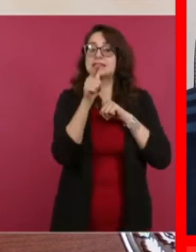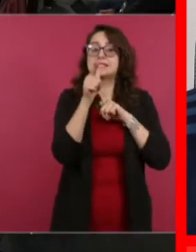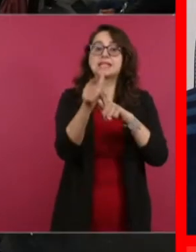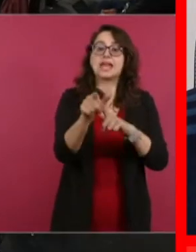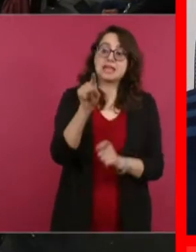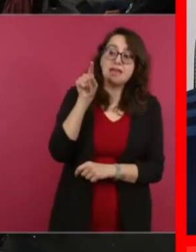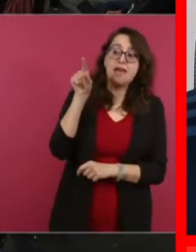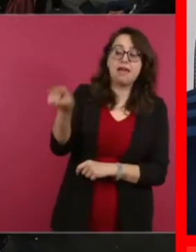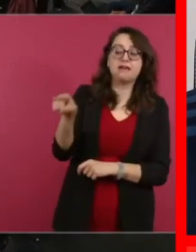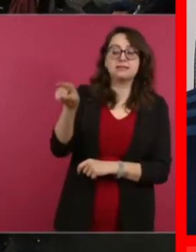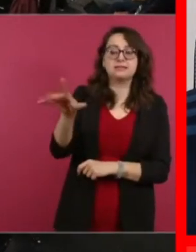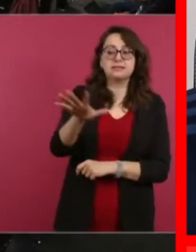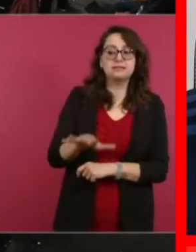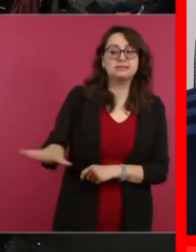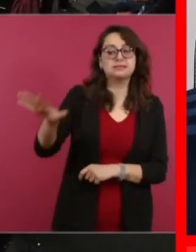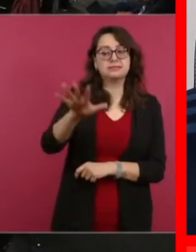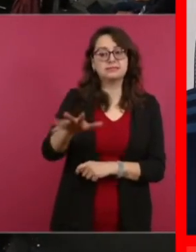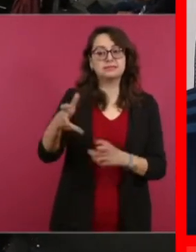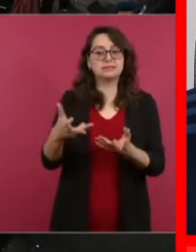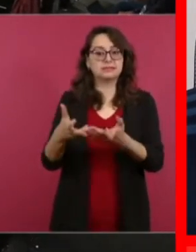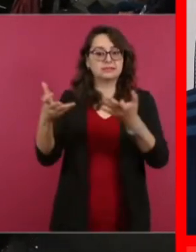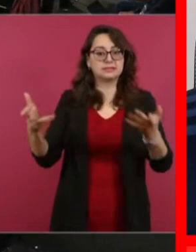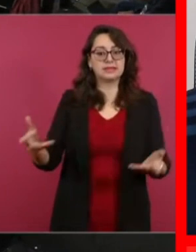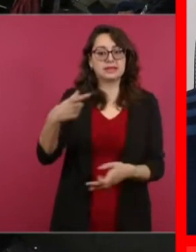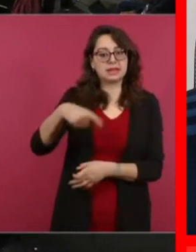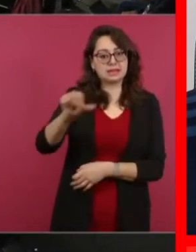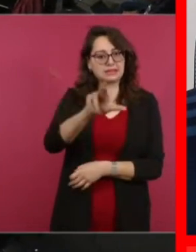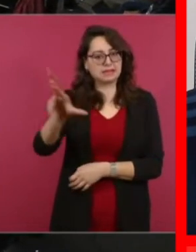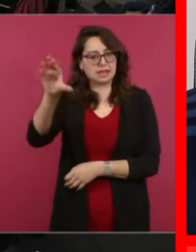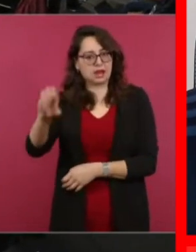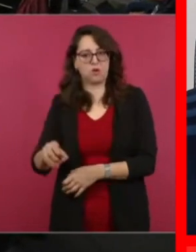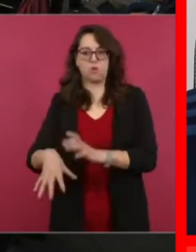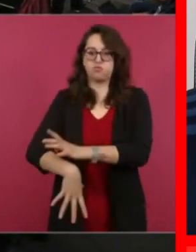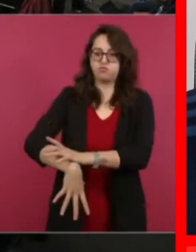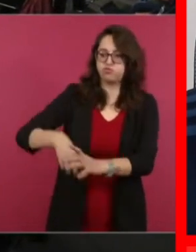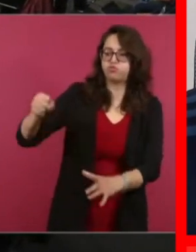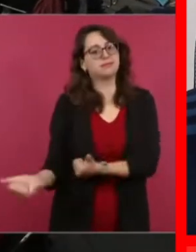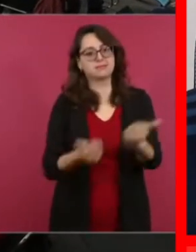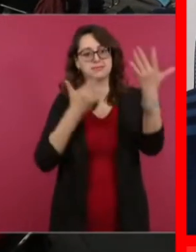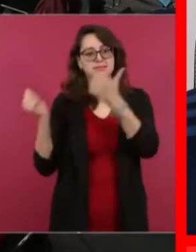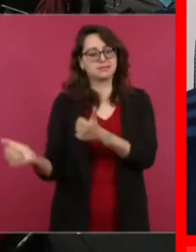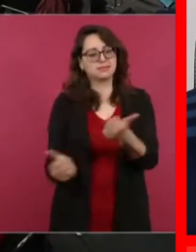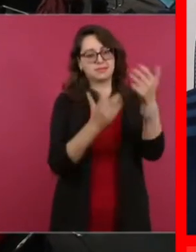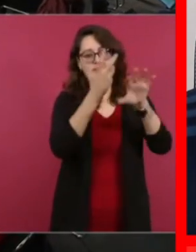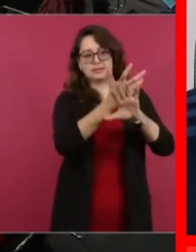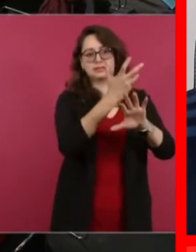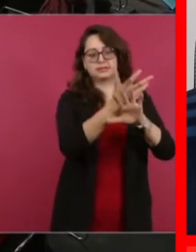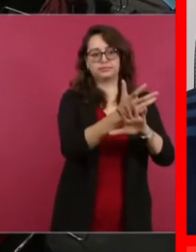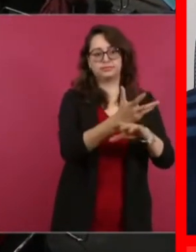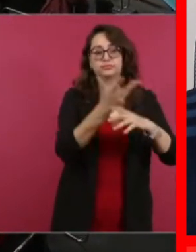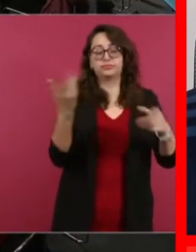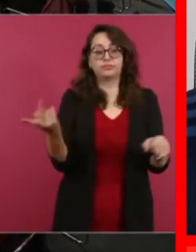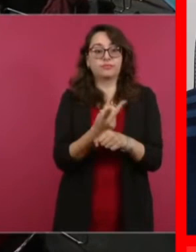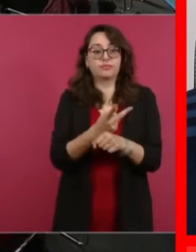se quedan callados, esa bola de pandilleros de los paniaguados, es increíble cómo